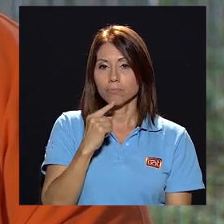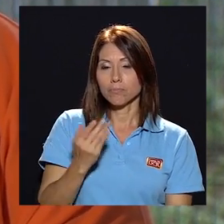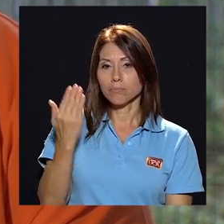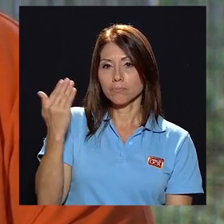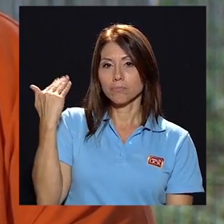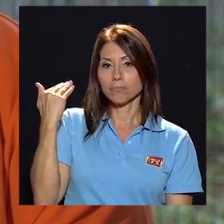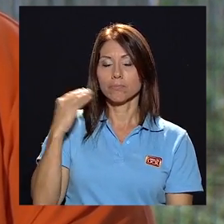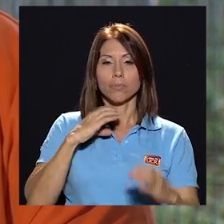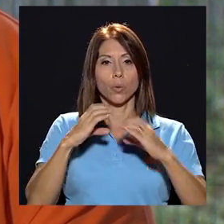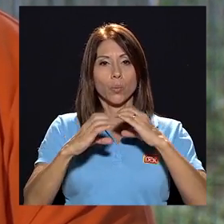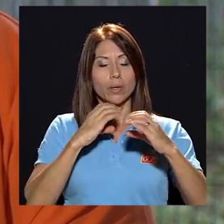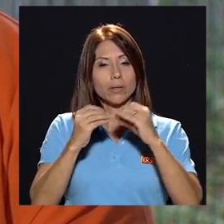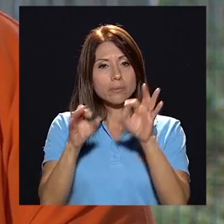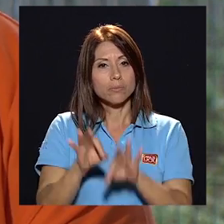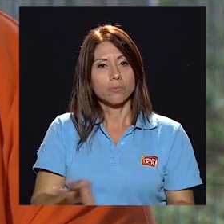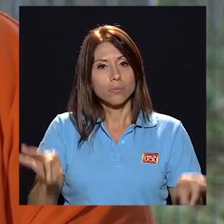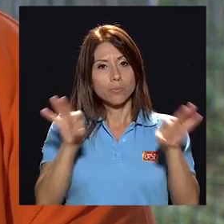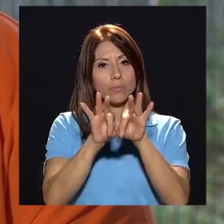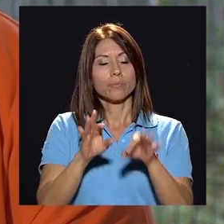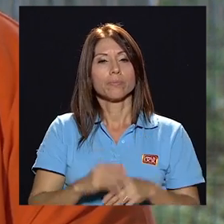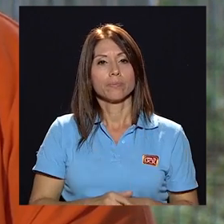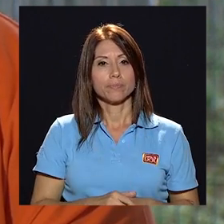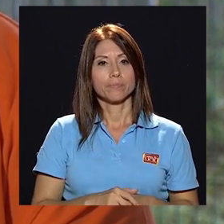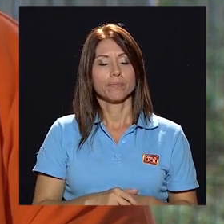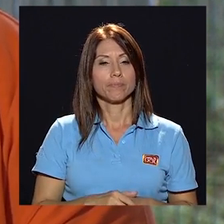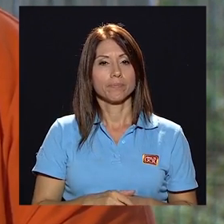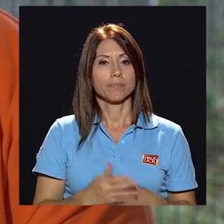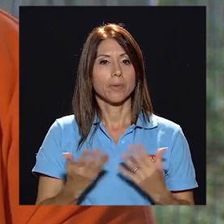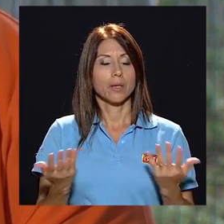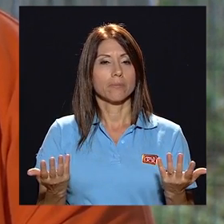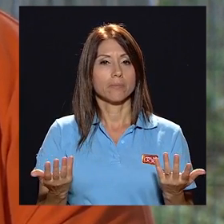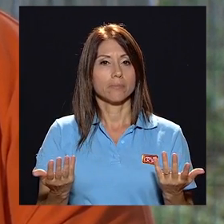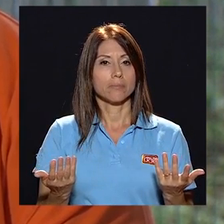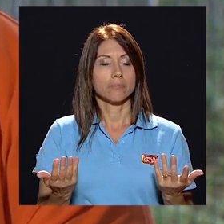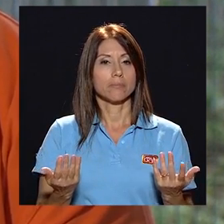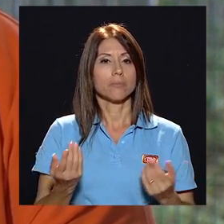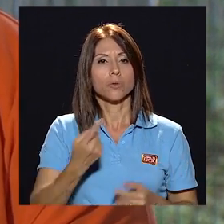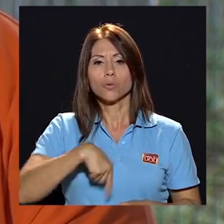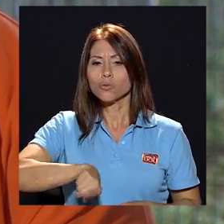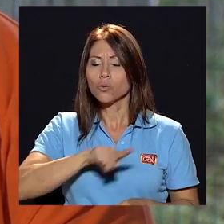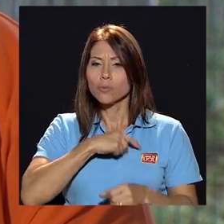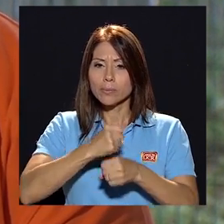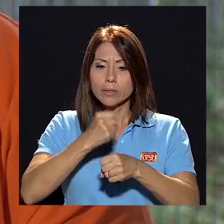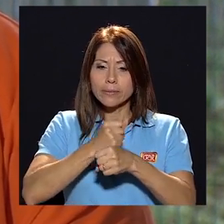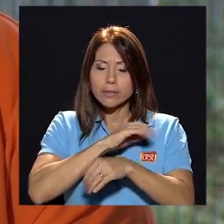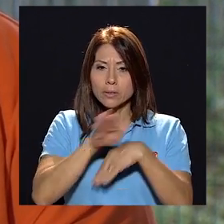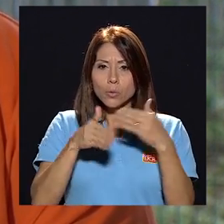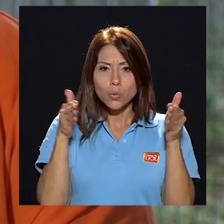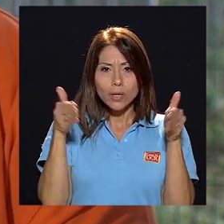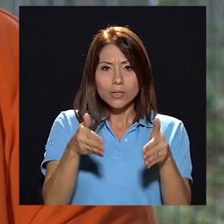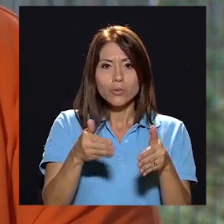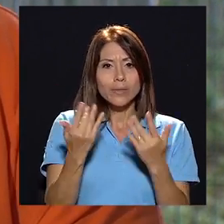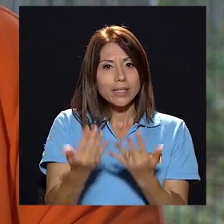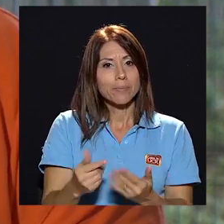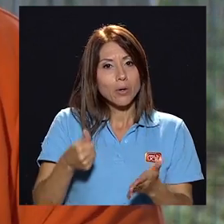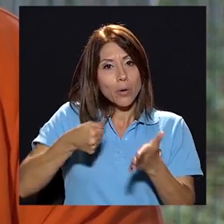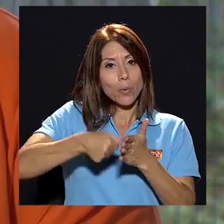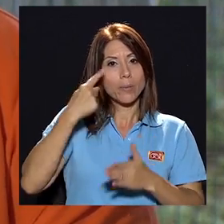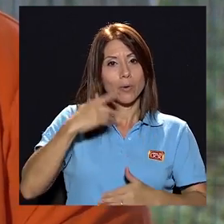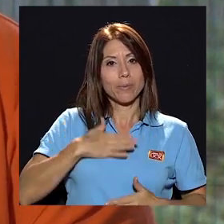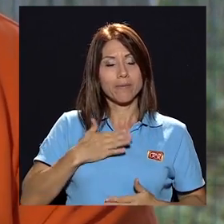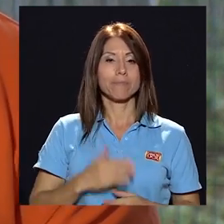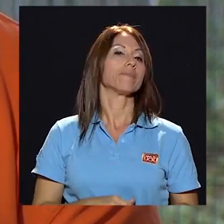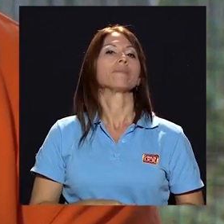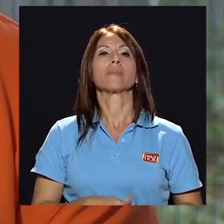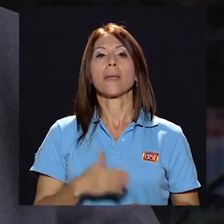habíamos planteado anteriormente la comunicación es muy importante este vamos a abarcar todo eso y espero que voten